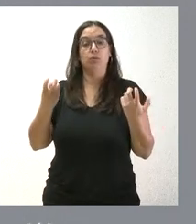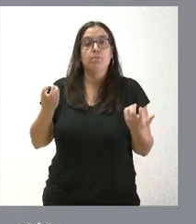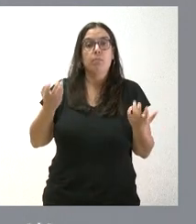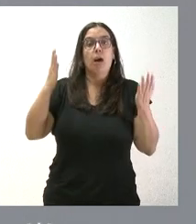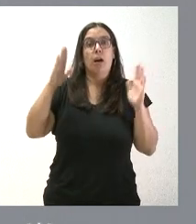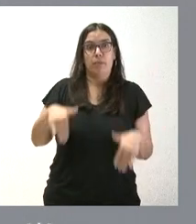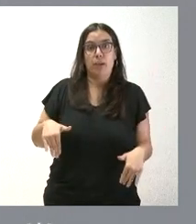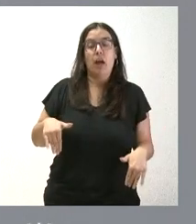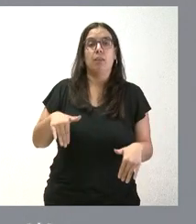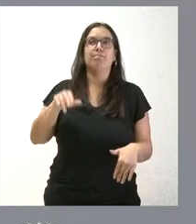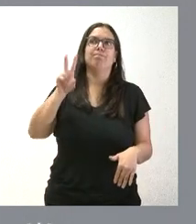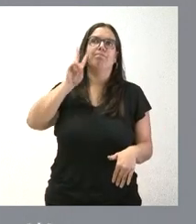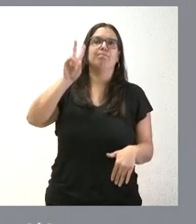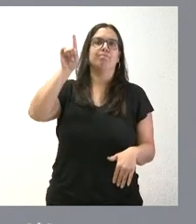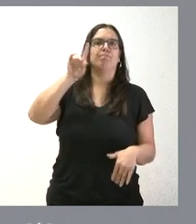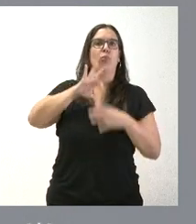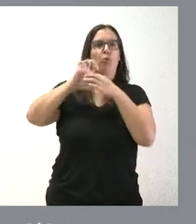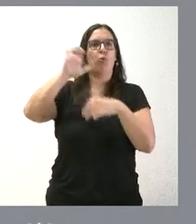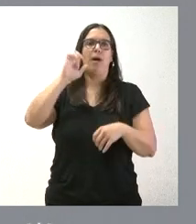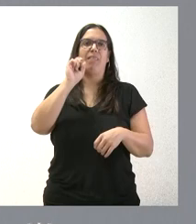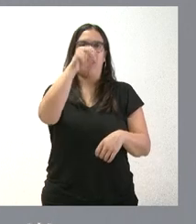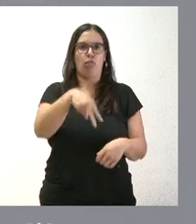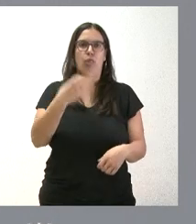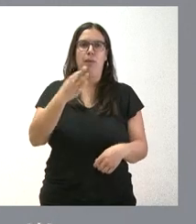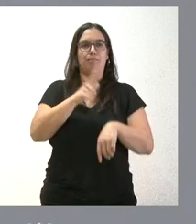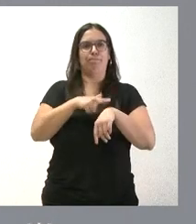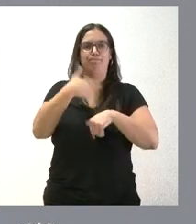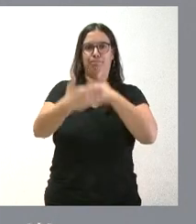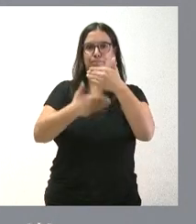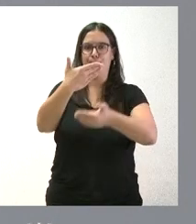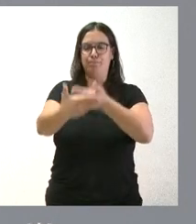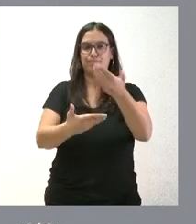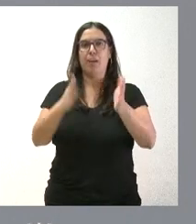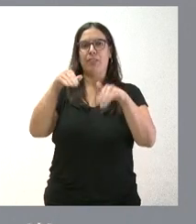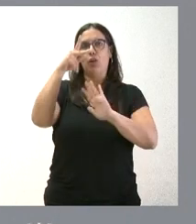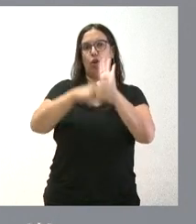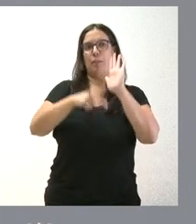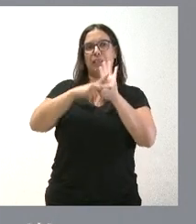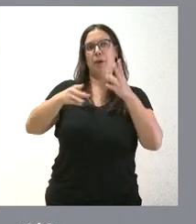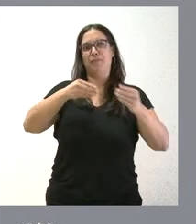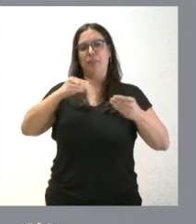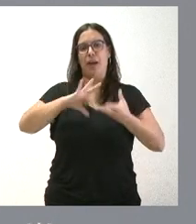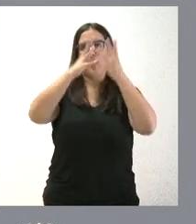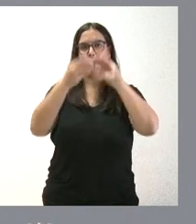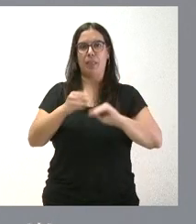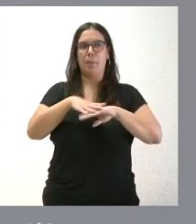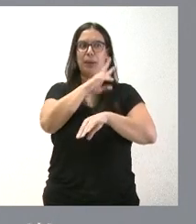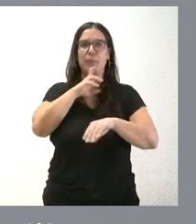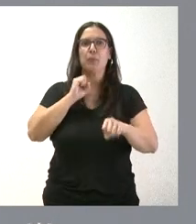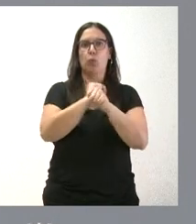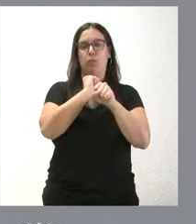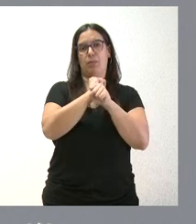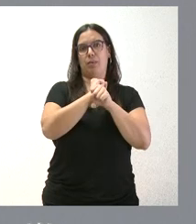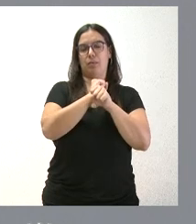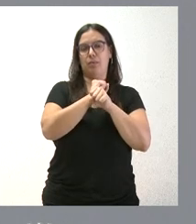finalmente, así ha sido visto por parte de la Unión Europea, que nos ha planteado una Euro 7 más adaptada al mantenimiento del empleo y es plenamente